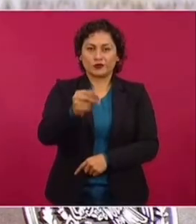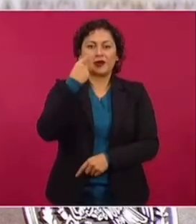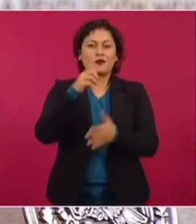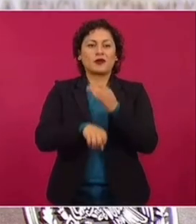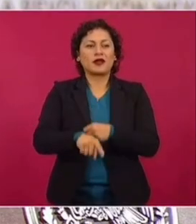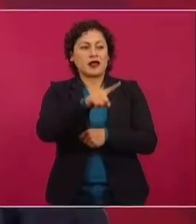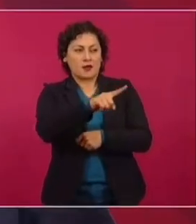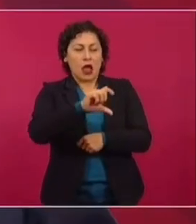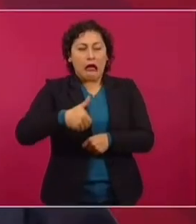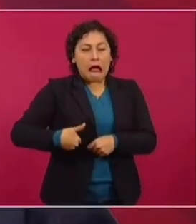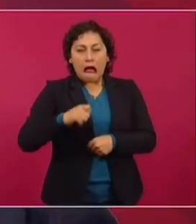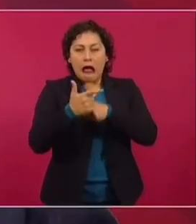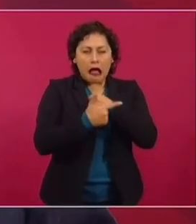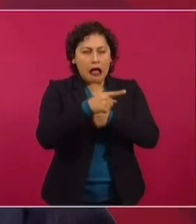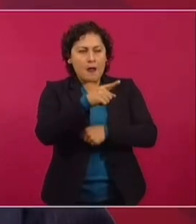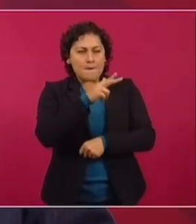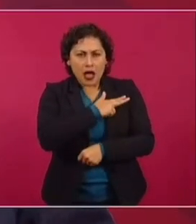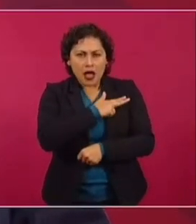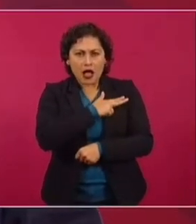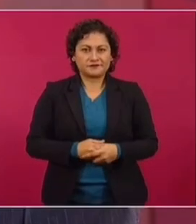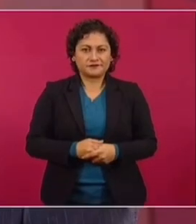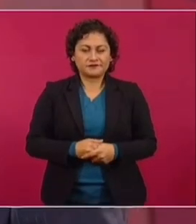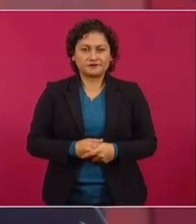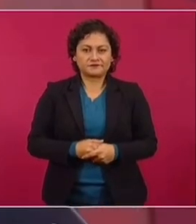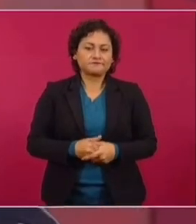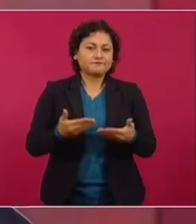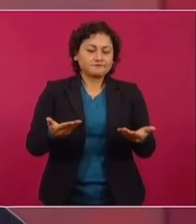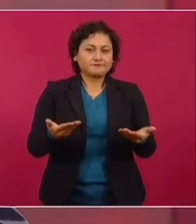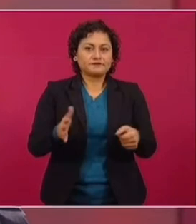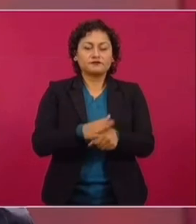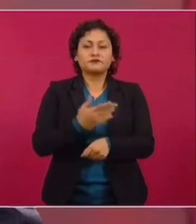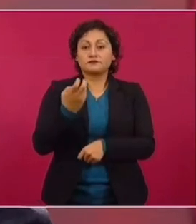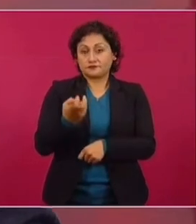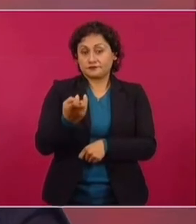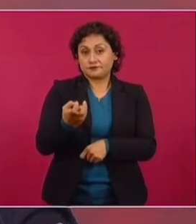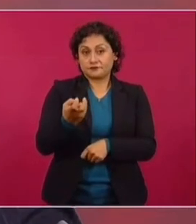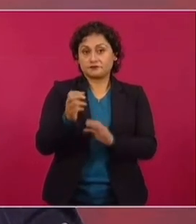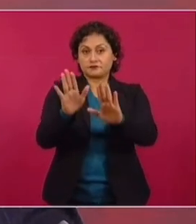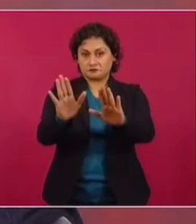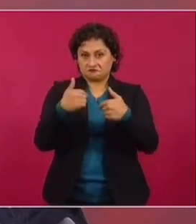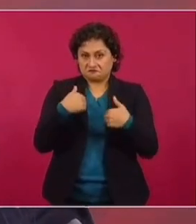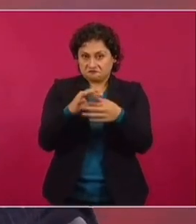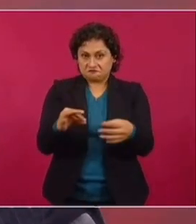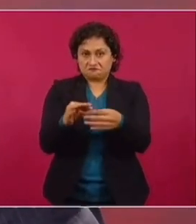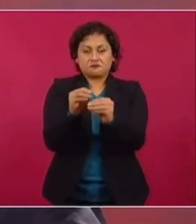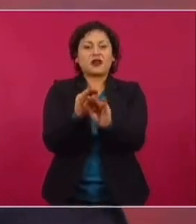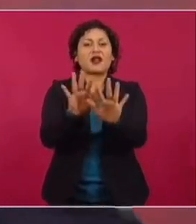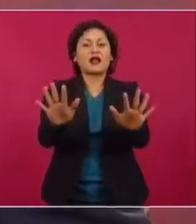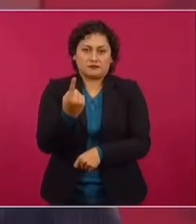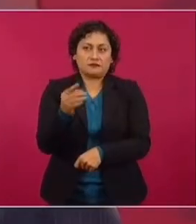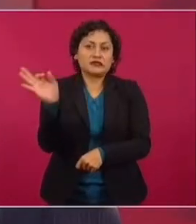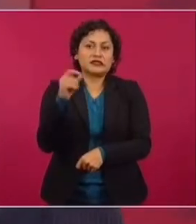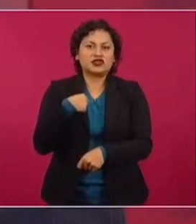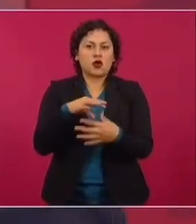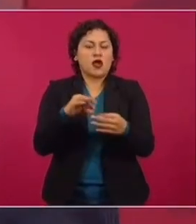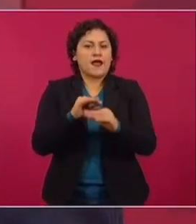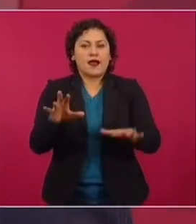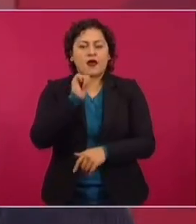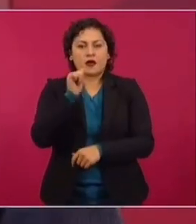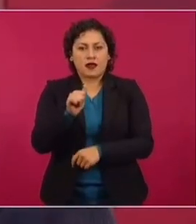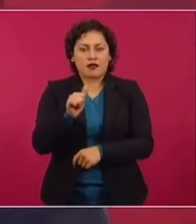heridos, remátalos. Eso ya se terminó. Te aclaro esto. Porque si no, señor Blinken y